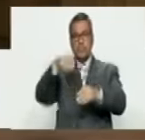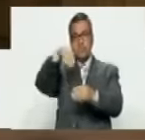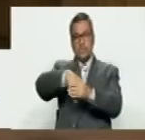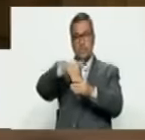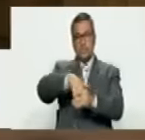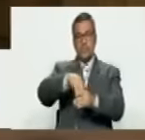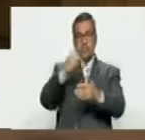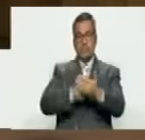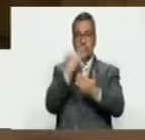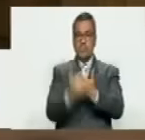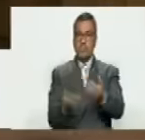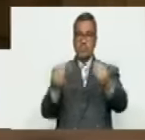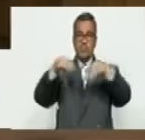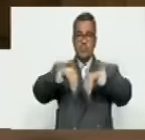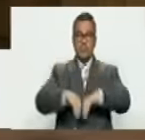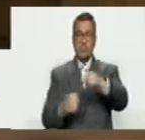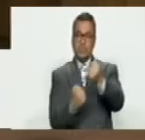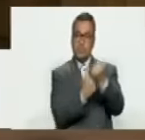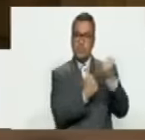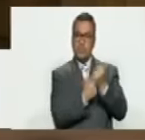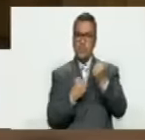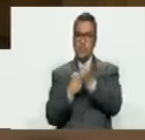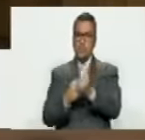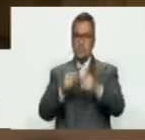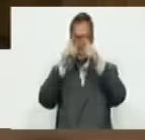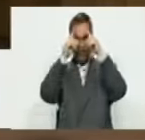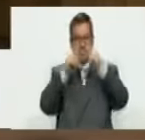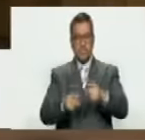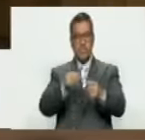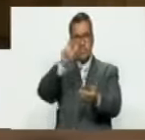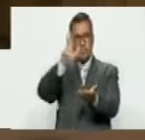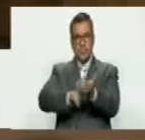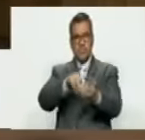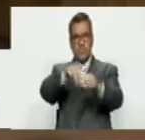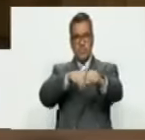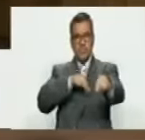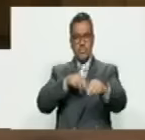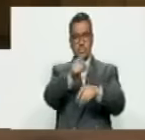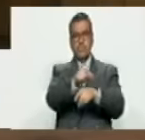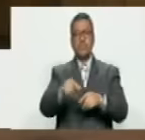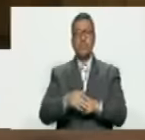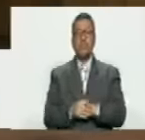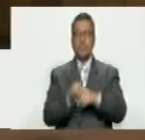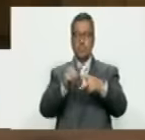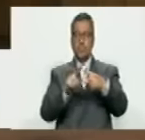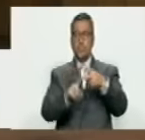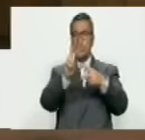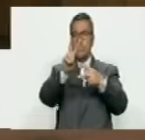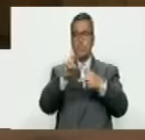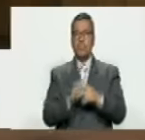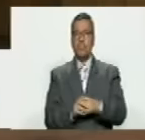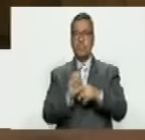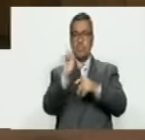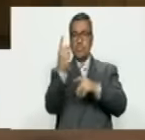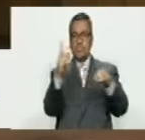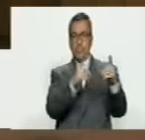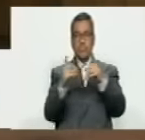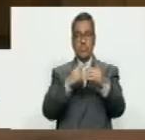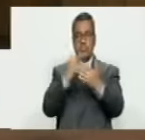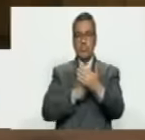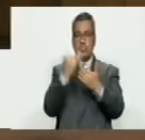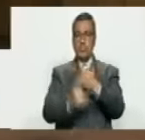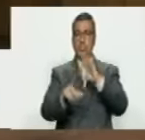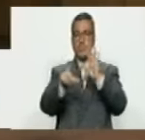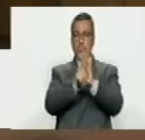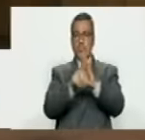votación el proyecto de acuerdo en respaldo a la sentencia, resultó aprobado por mayoría calificada. Segundo, primera discusión del proyecto